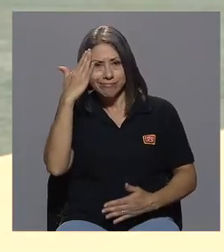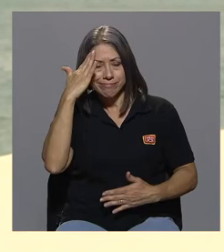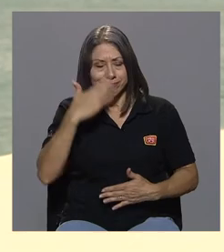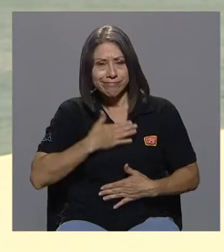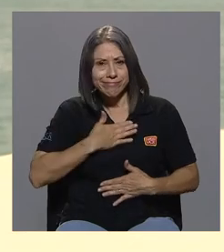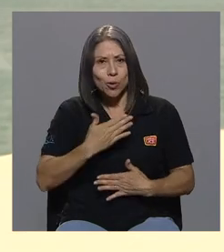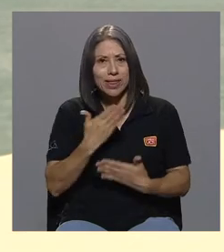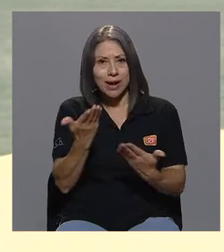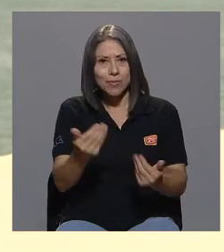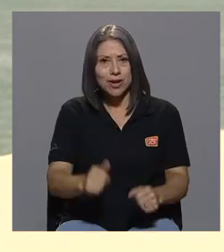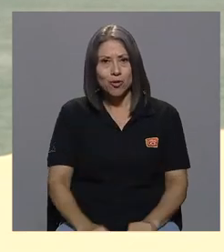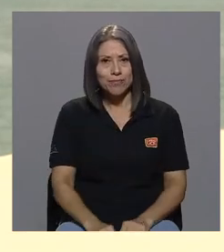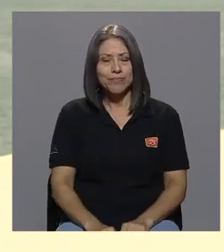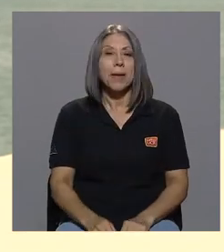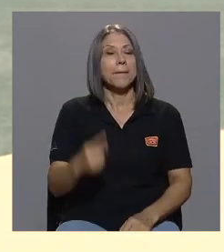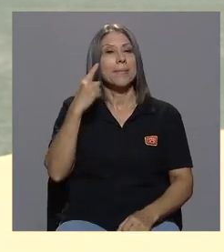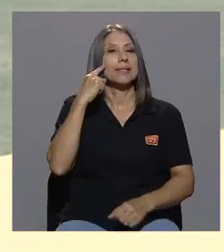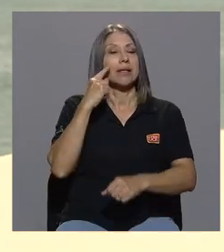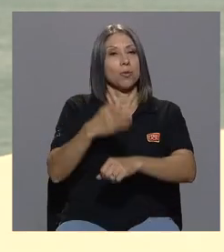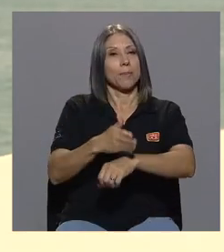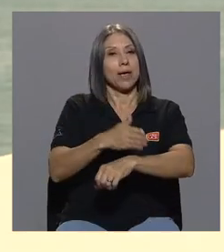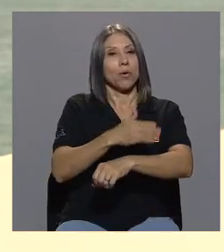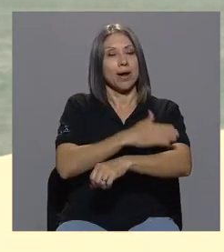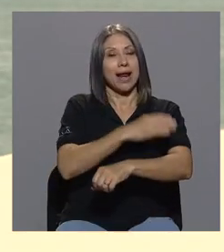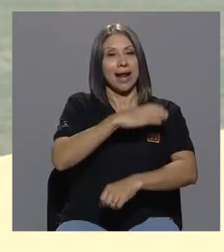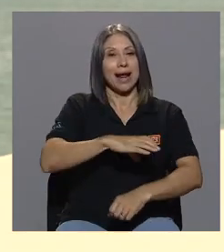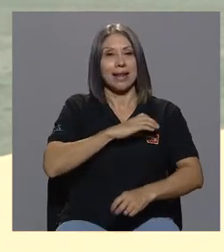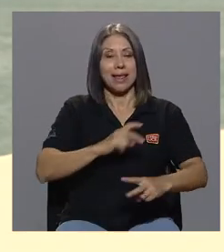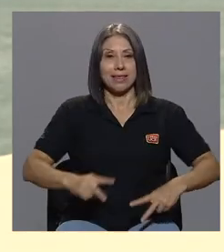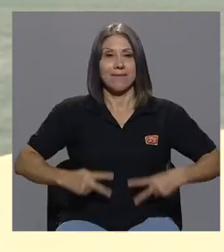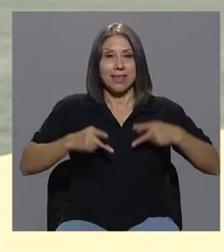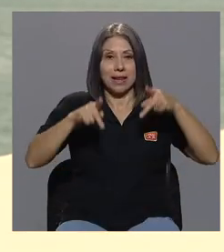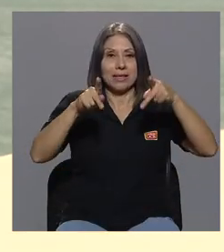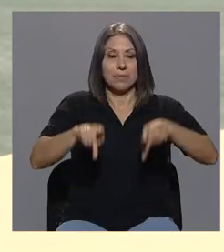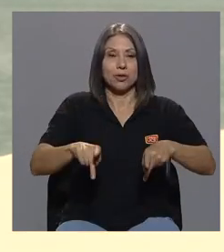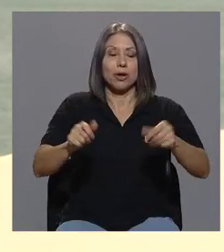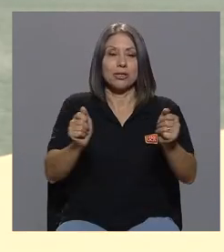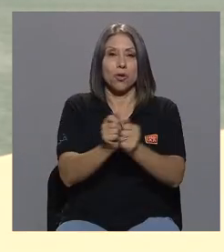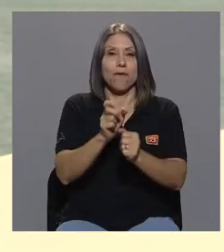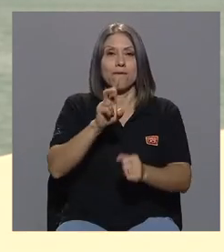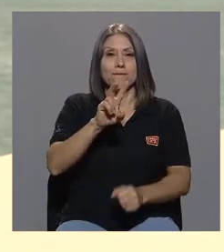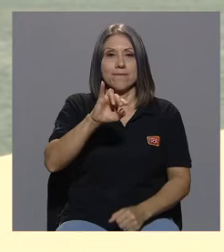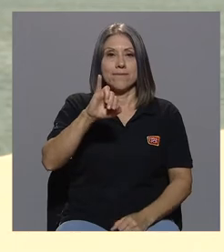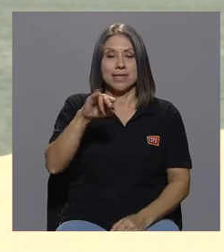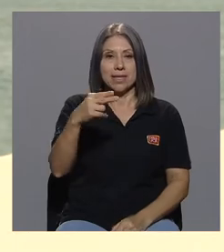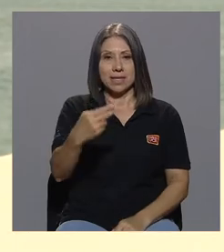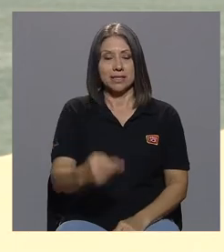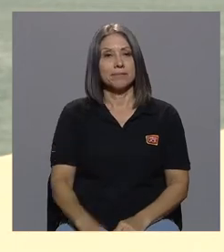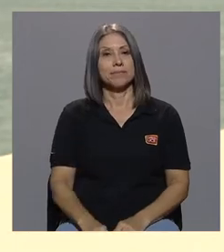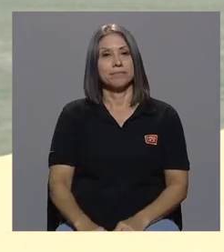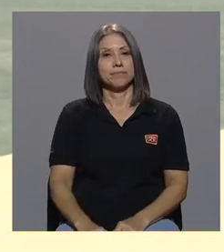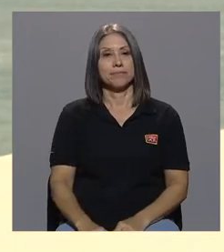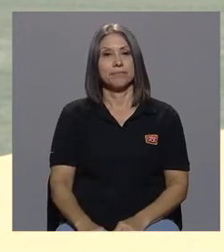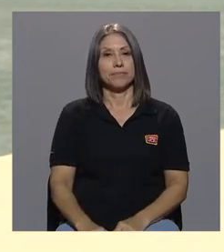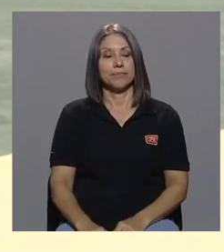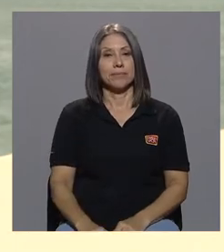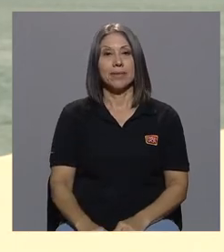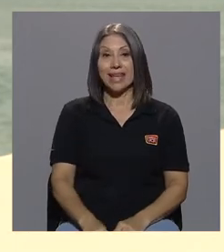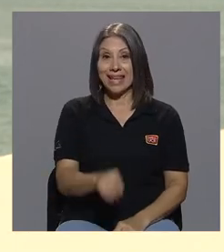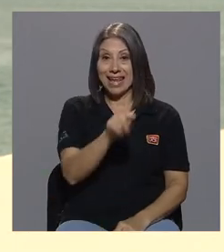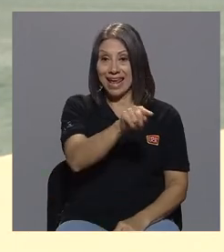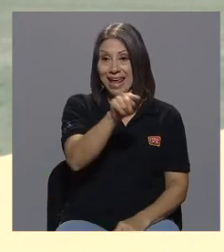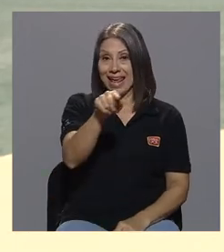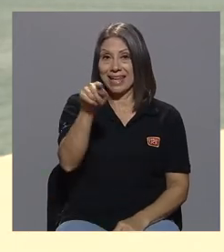mejorar la calidad de vida de las personas con esta condición de salud y en convertir a esas personas